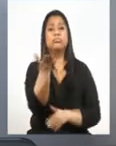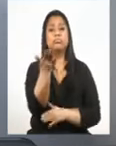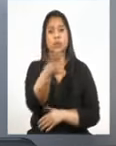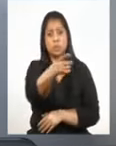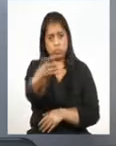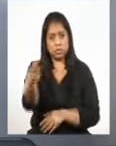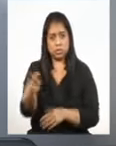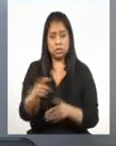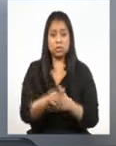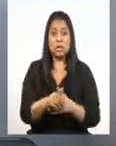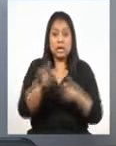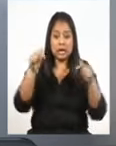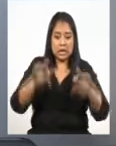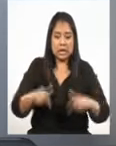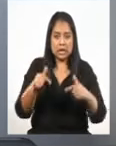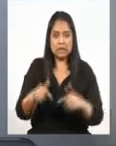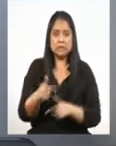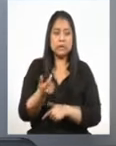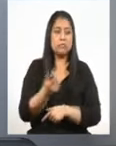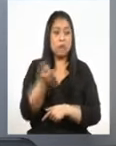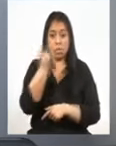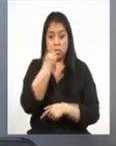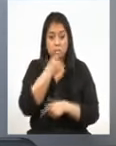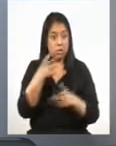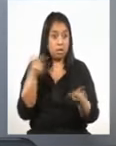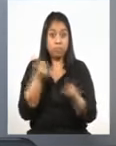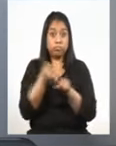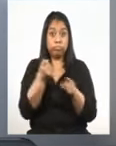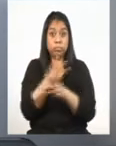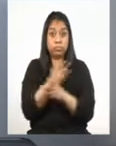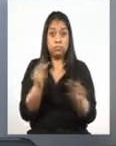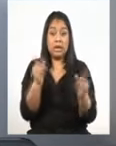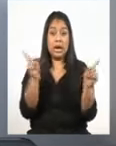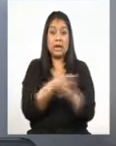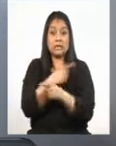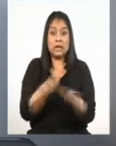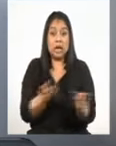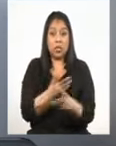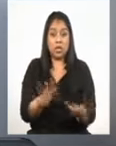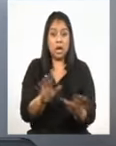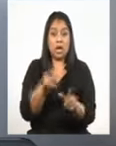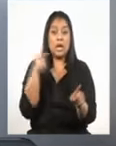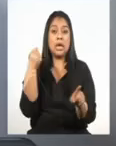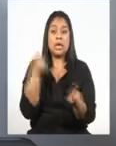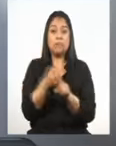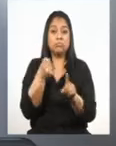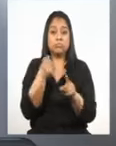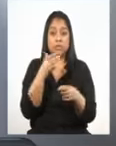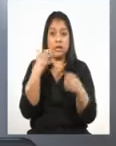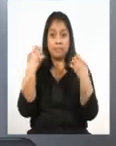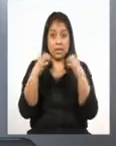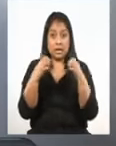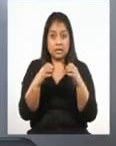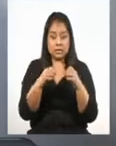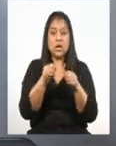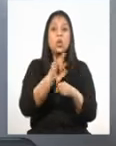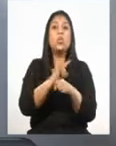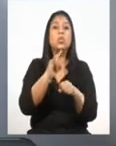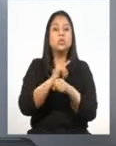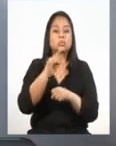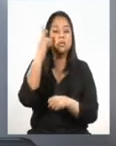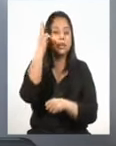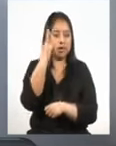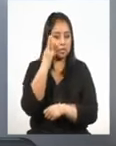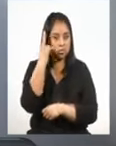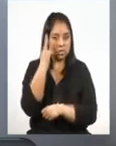falta de estado de calamidad la usemos racionalmente. Salgamos solo si es